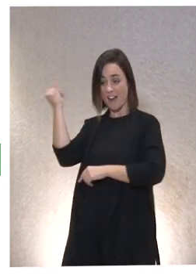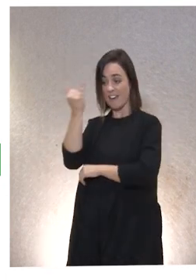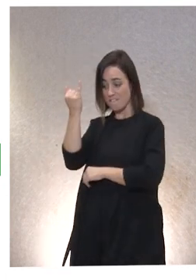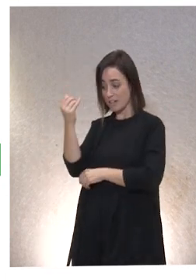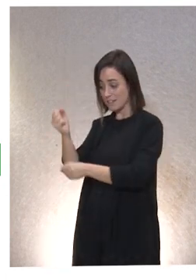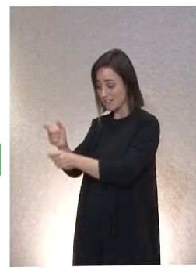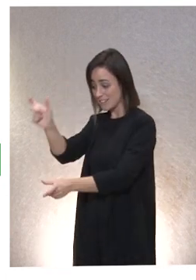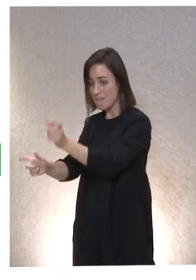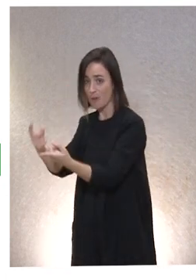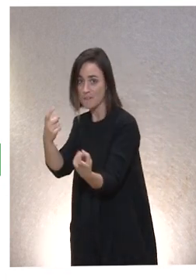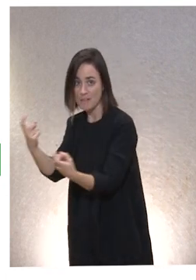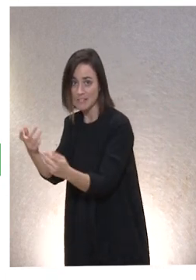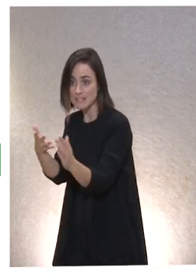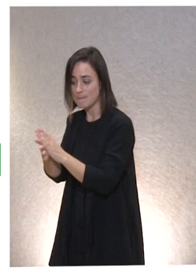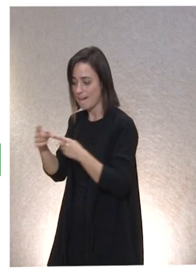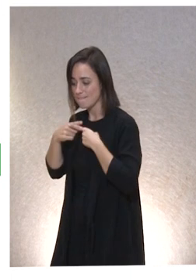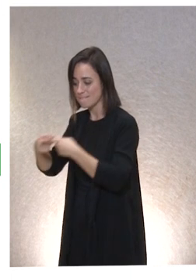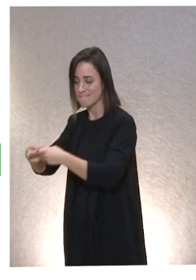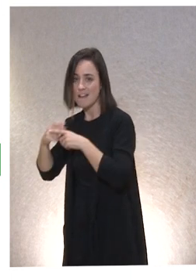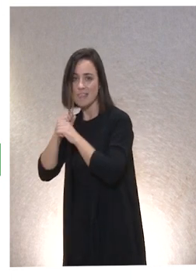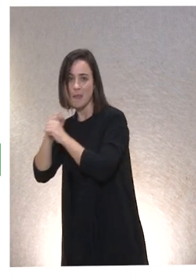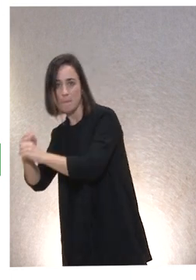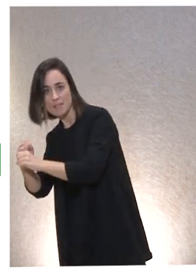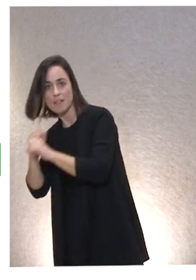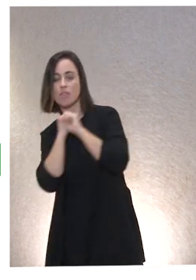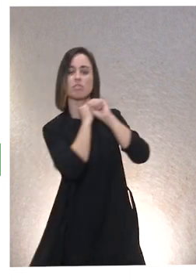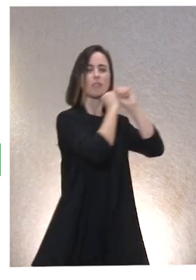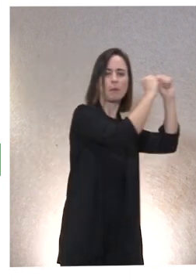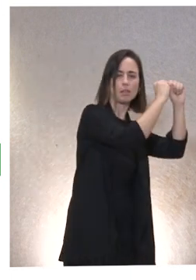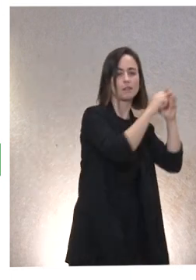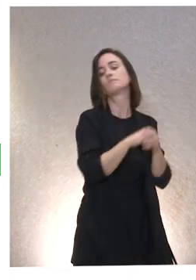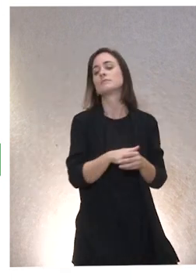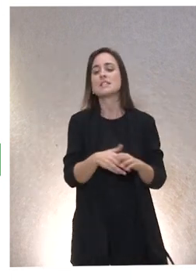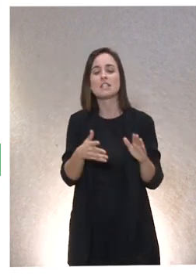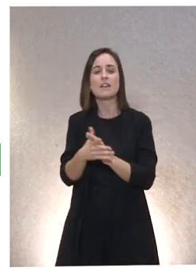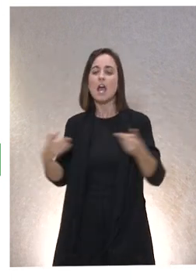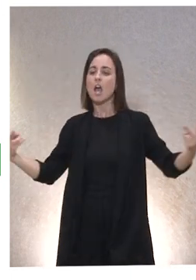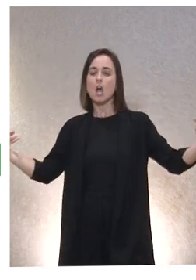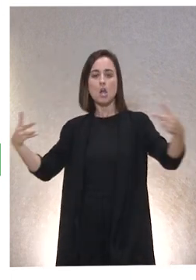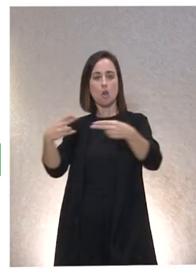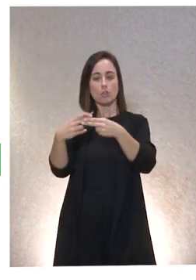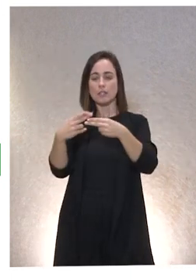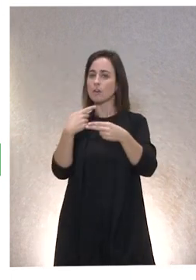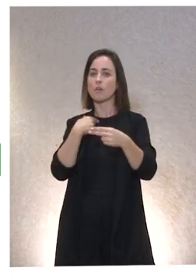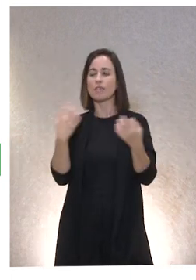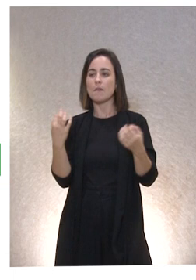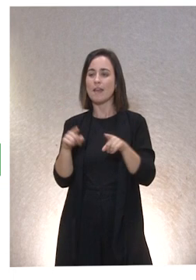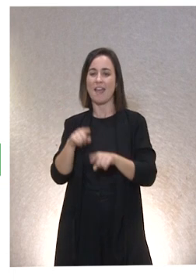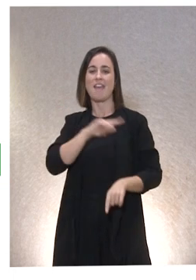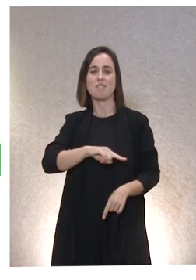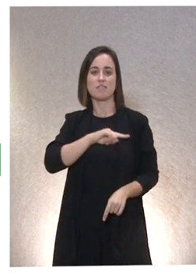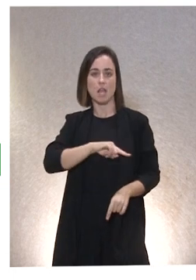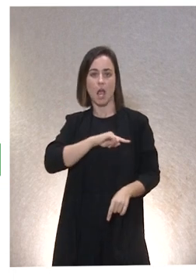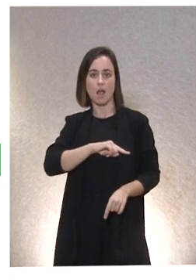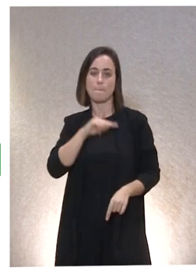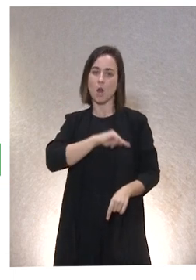Y el reto, entonces, es no suprimir la interdependencia, sino hacer que sea moral esa interdependencia. ¿Cómo